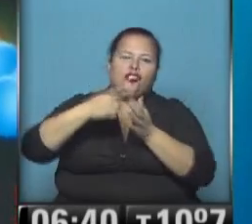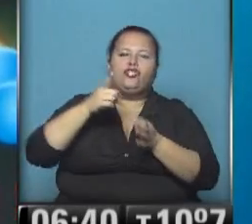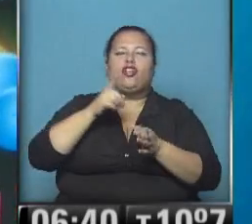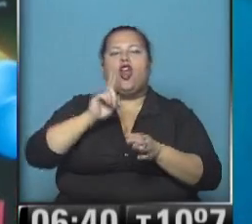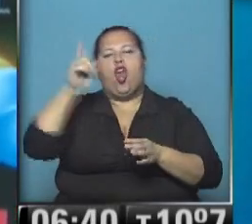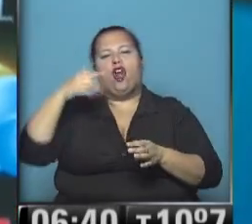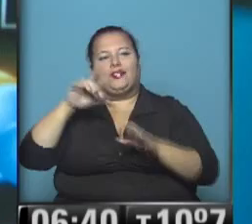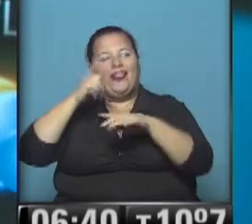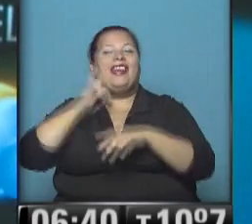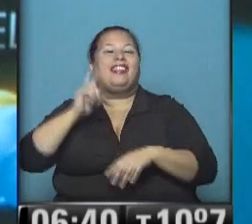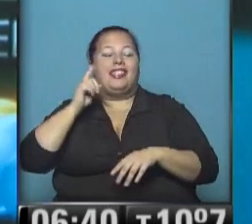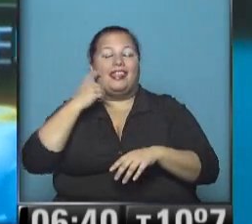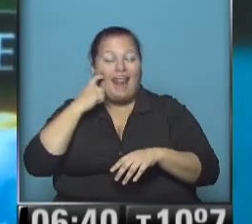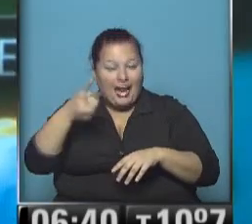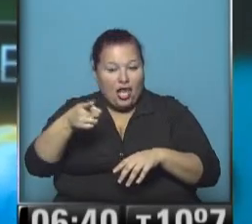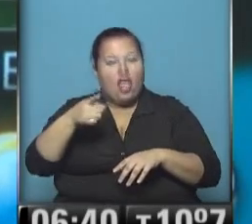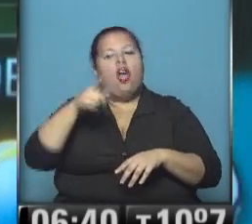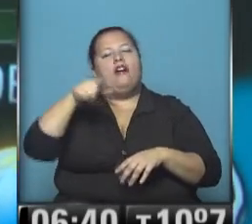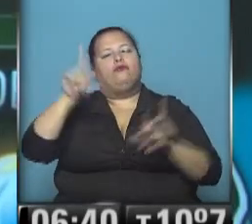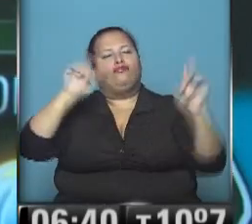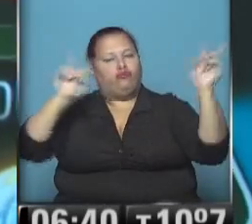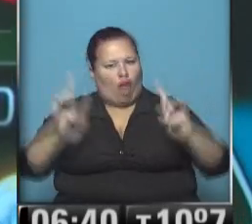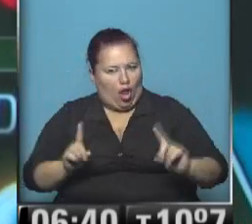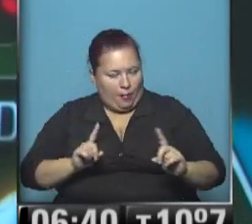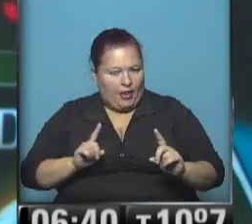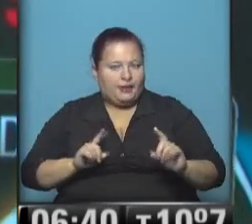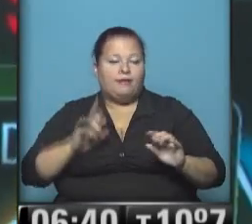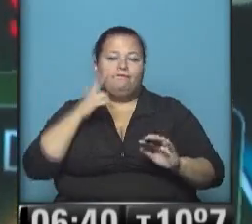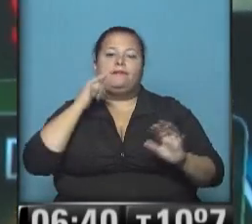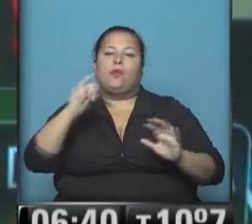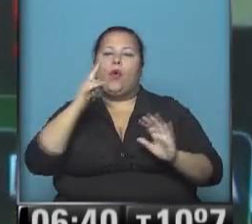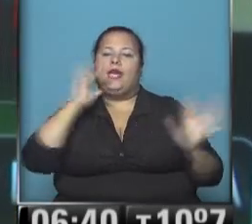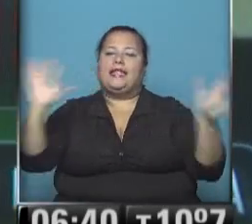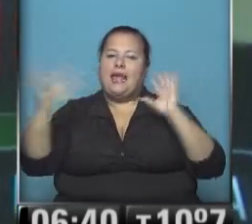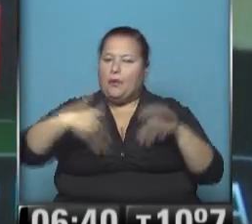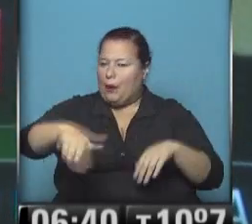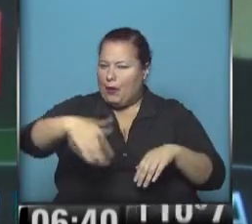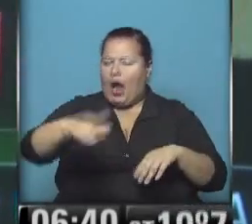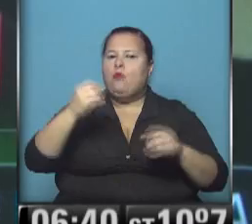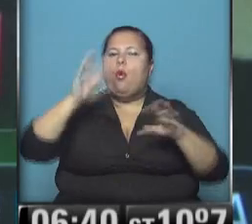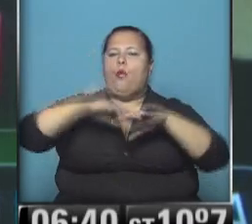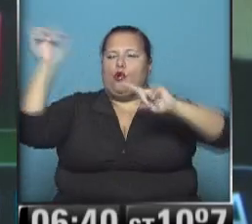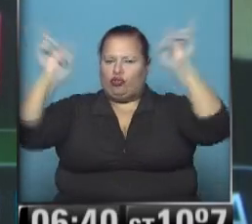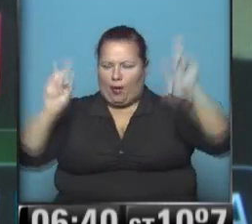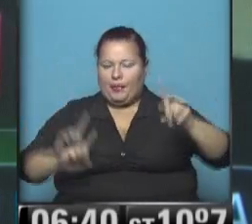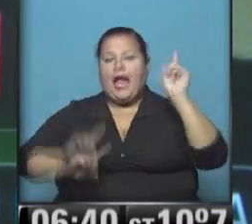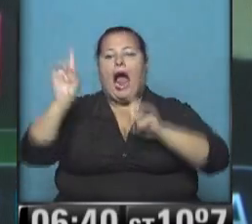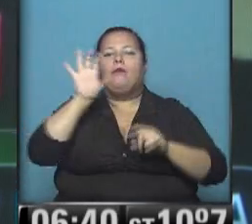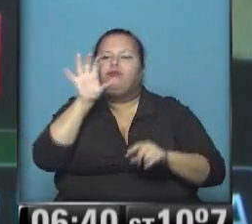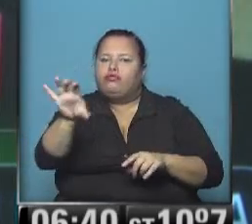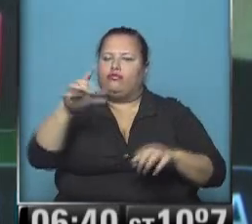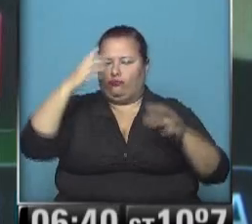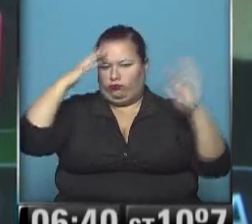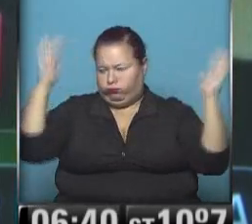de la provincia de Entre Ríos se están generando algunas tormentas hay un aviso meteorológico a corto plazo por tormentas algunas de ellas localmente